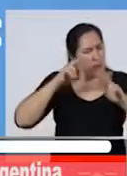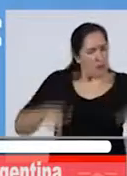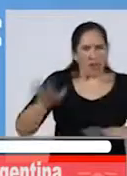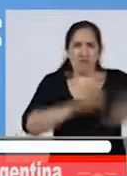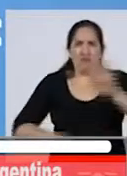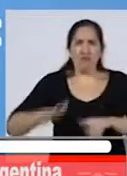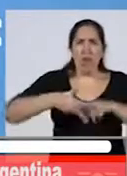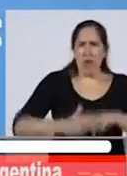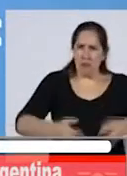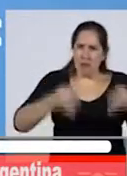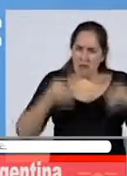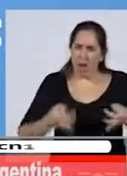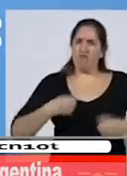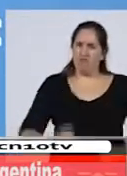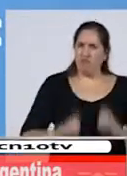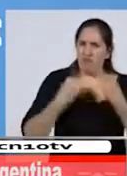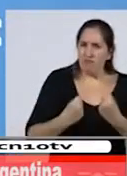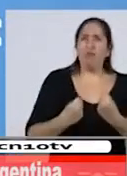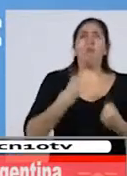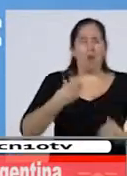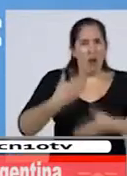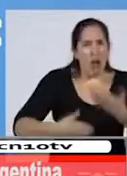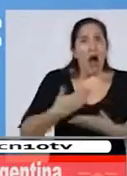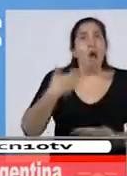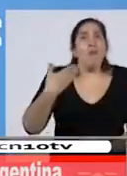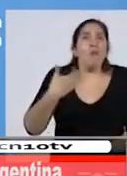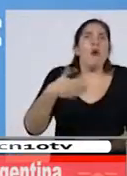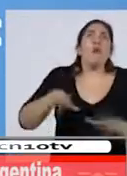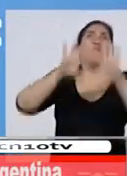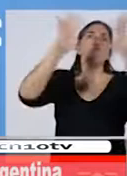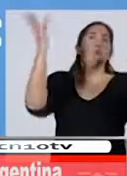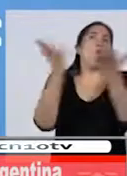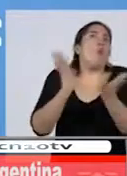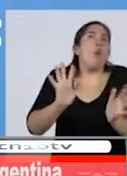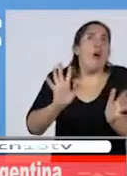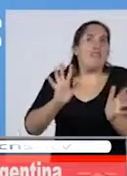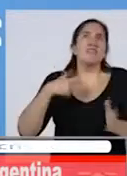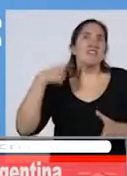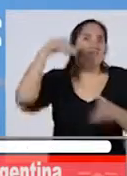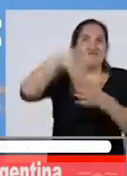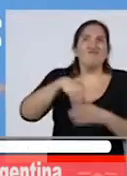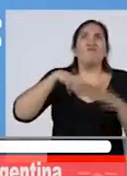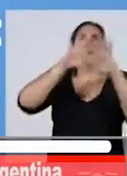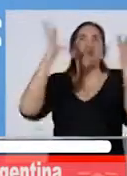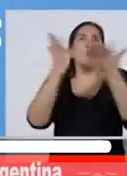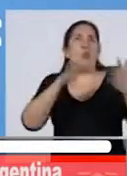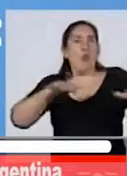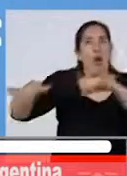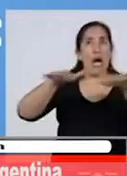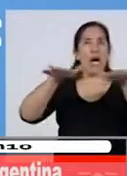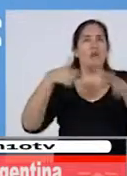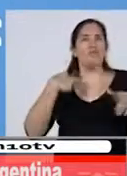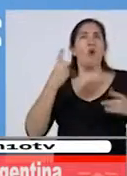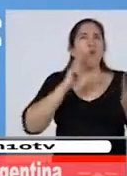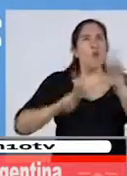fortalezas para enfrentar los vaivenes que pueda tener este mundo volátil en el cual convivimos y también entendiendo